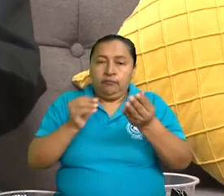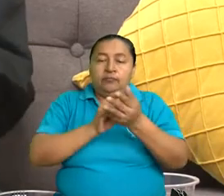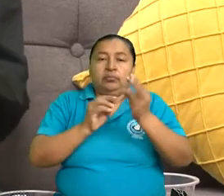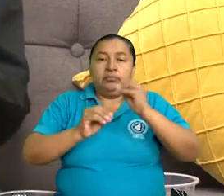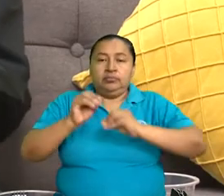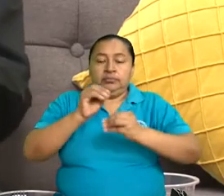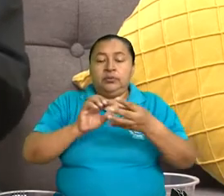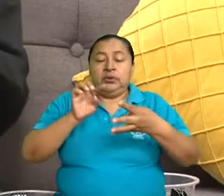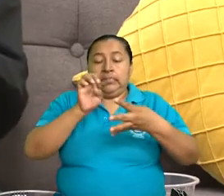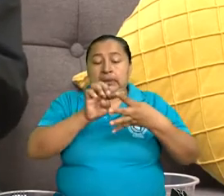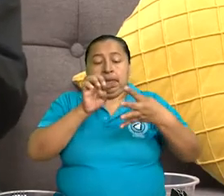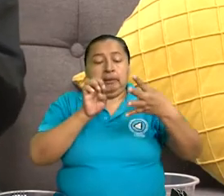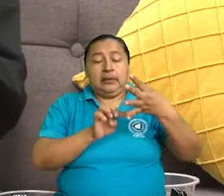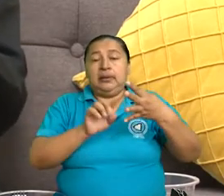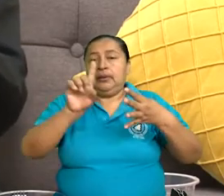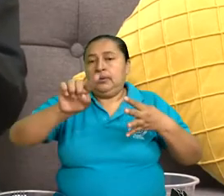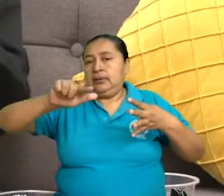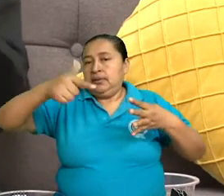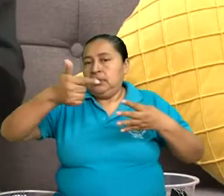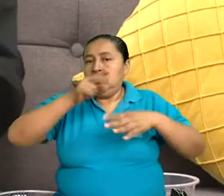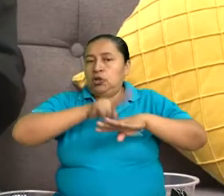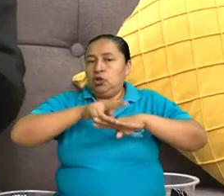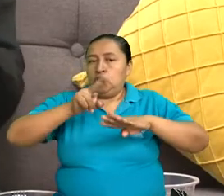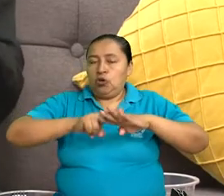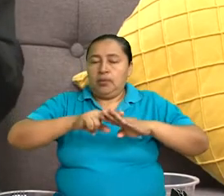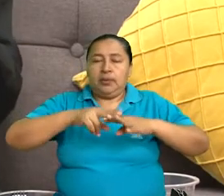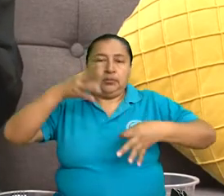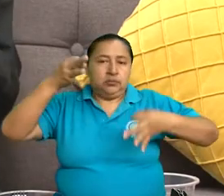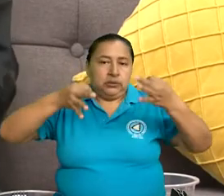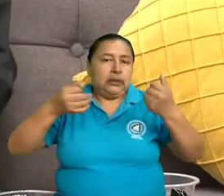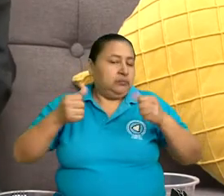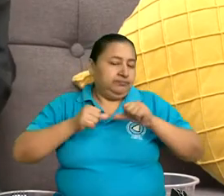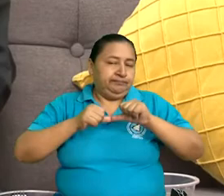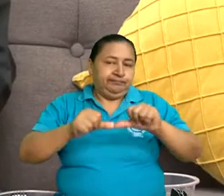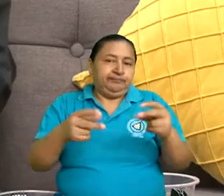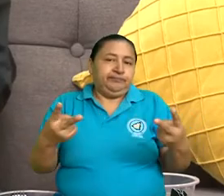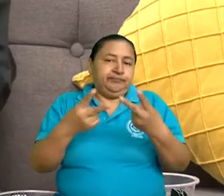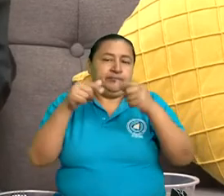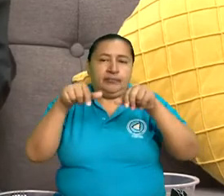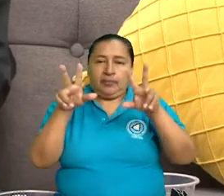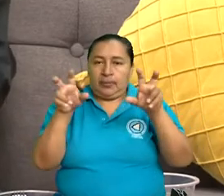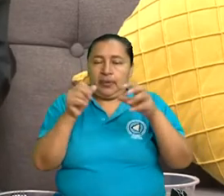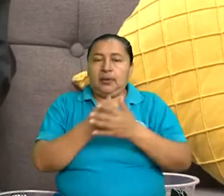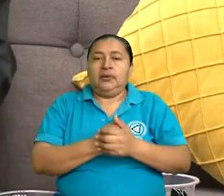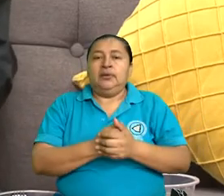son 17 normas jurídicas que están vivas en esta materia.